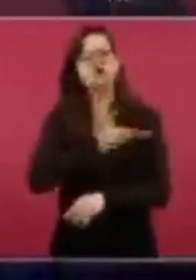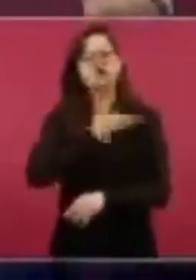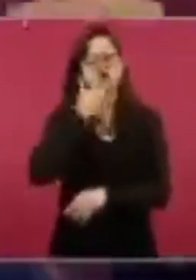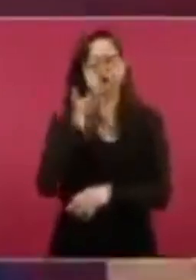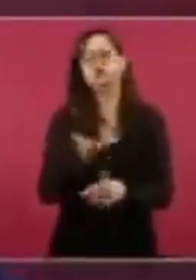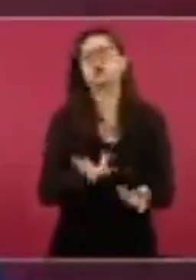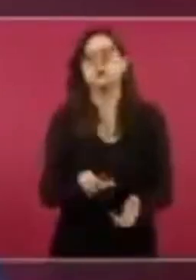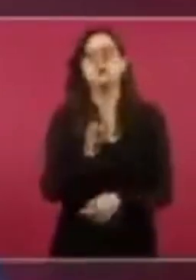potencial. Gracias. Gracias.